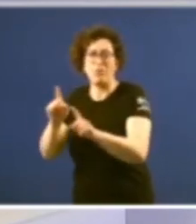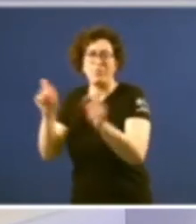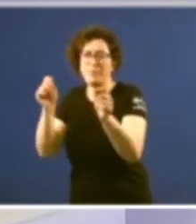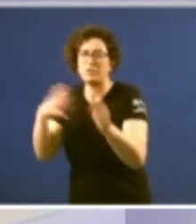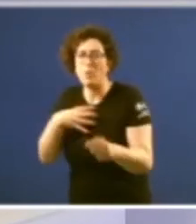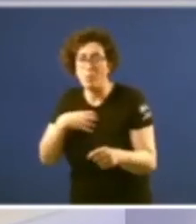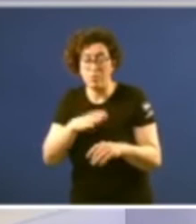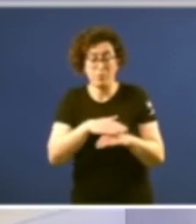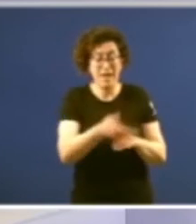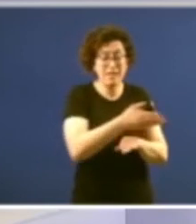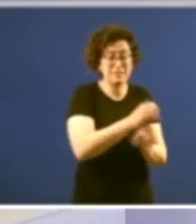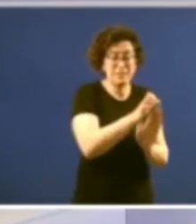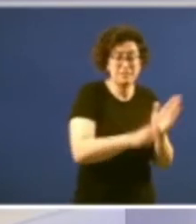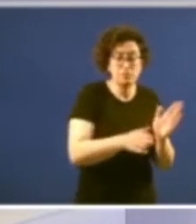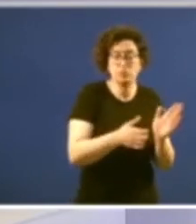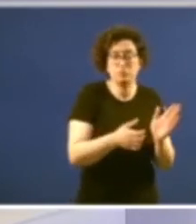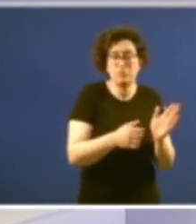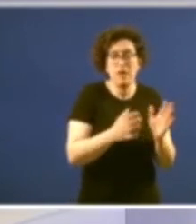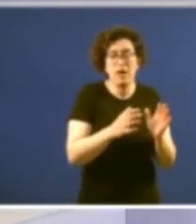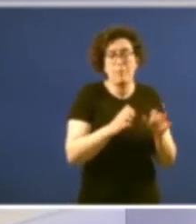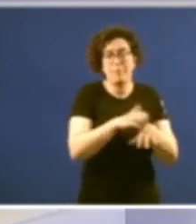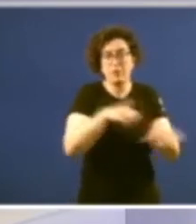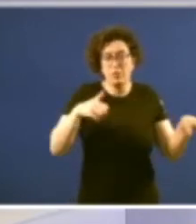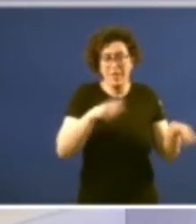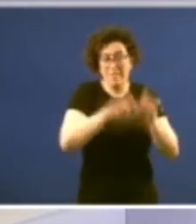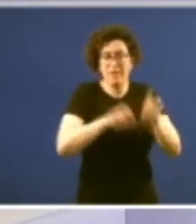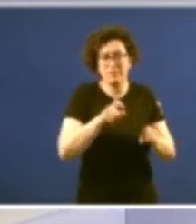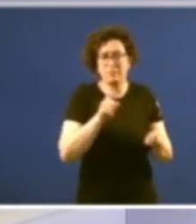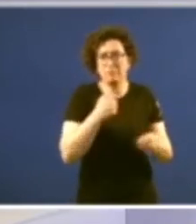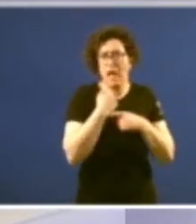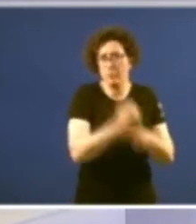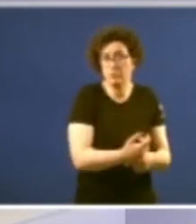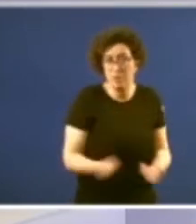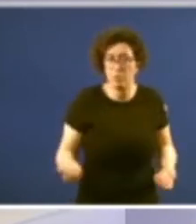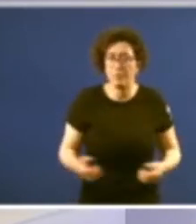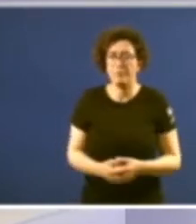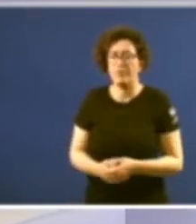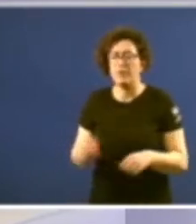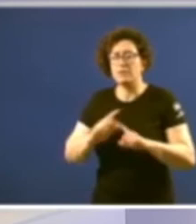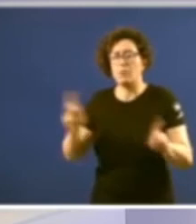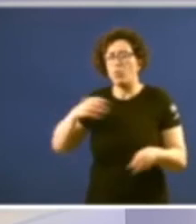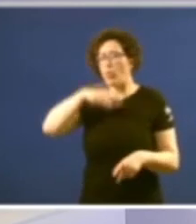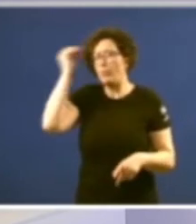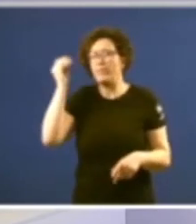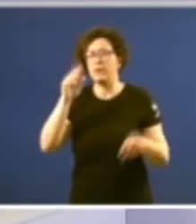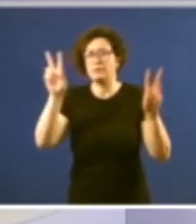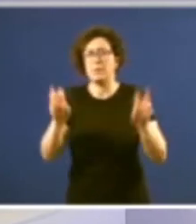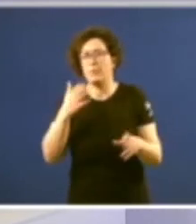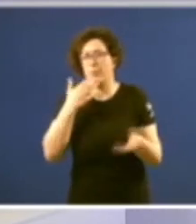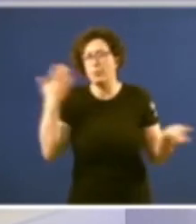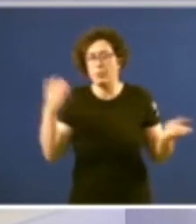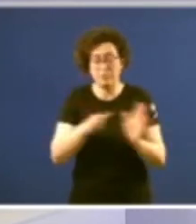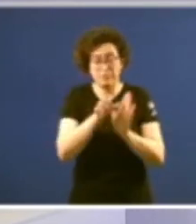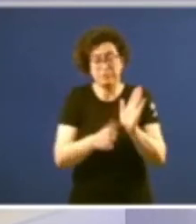sí fora referendado por unha amplísima maioría do censo tampouco debemos esquecer que cuestións como esta do